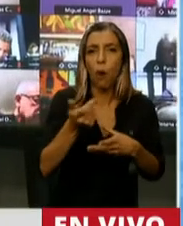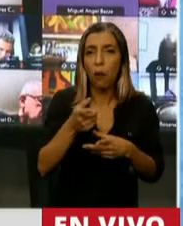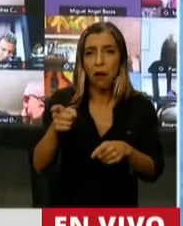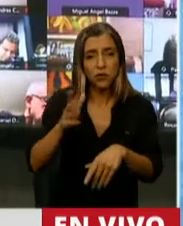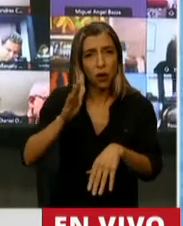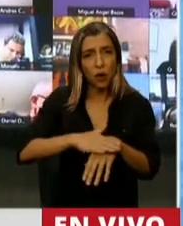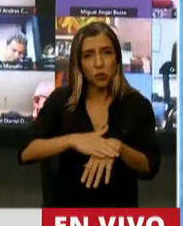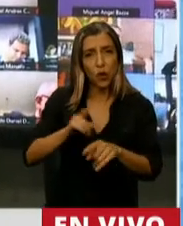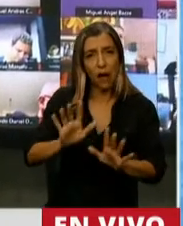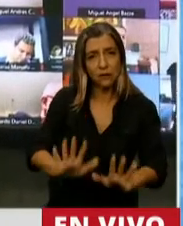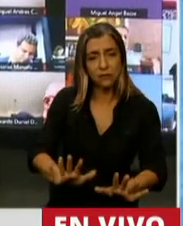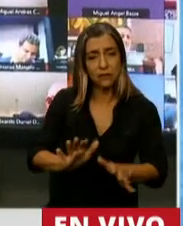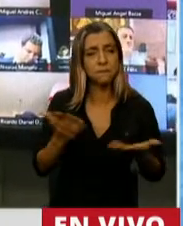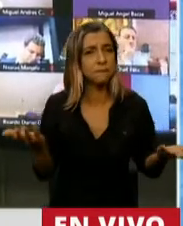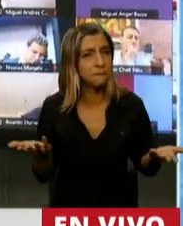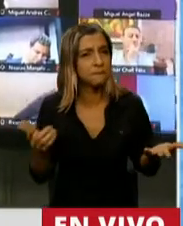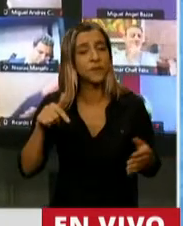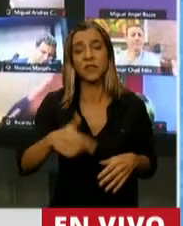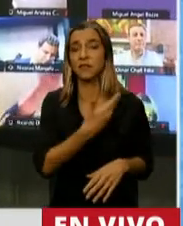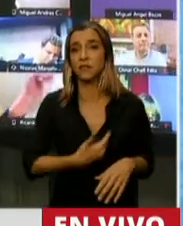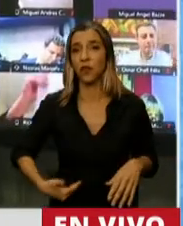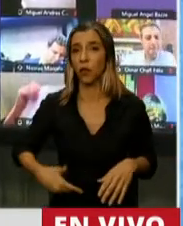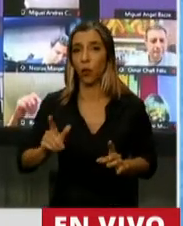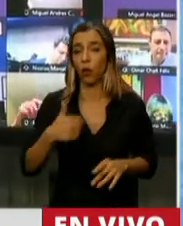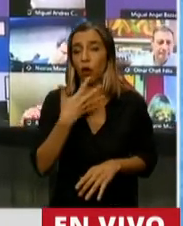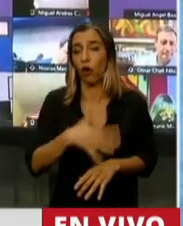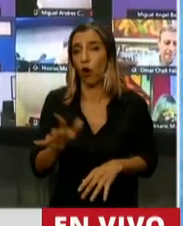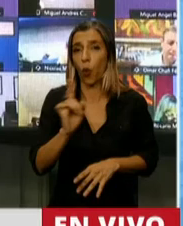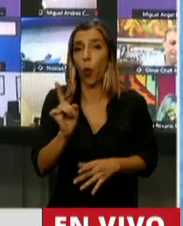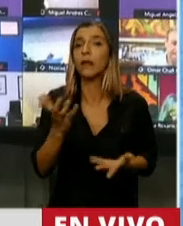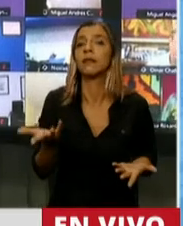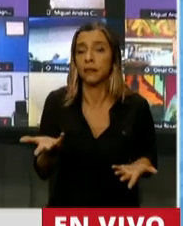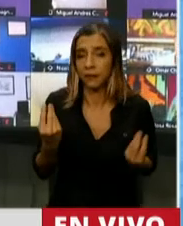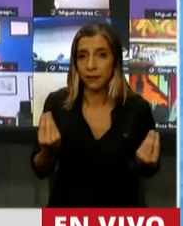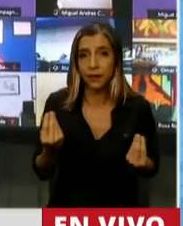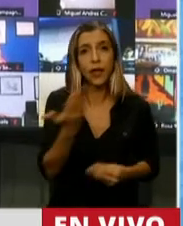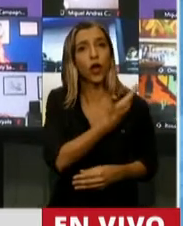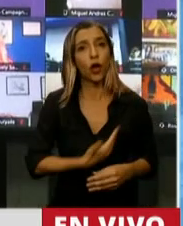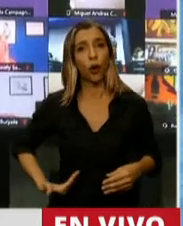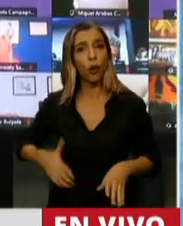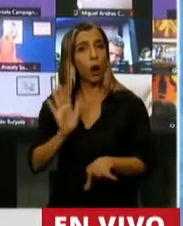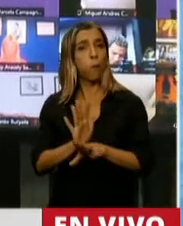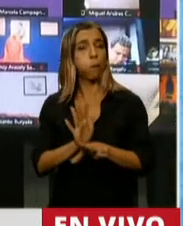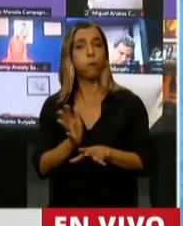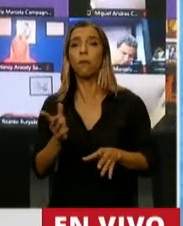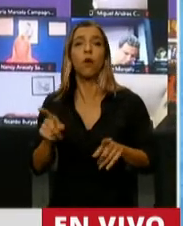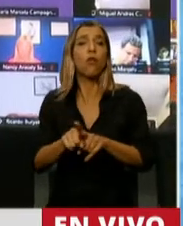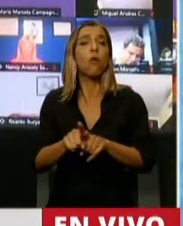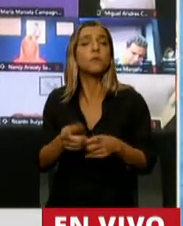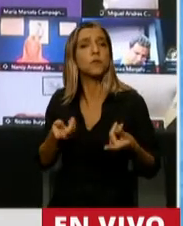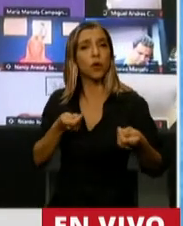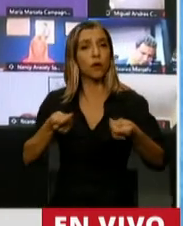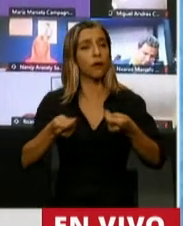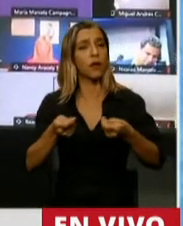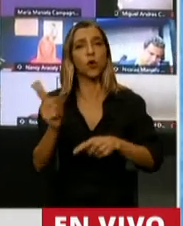Lo que no puede comprender este gobierno, señor presidente, es que gobernar es administrar, no es militar,